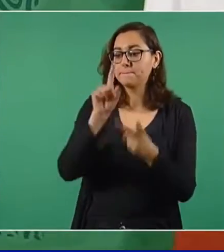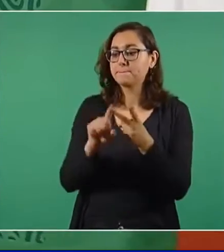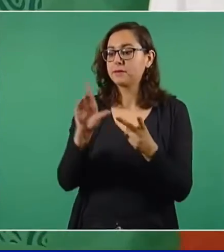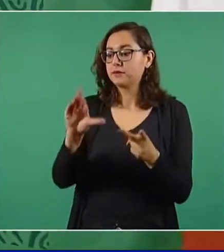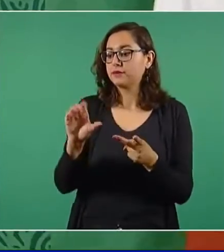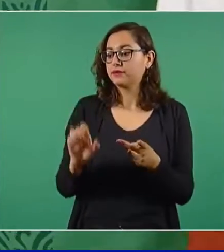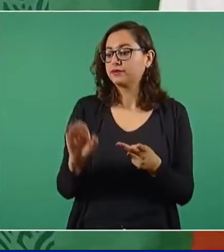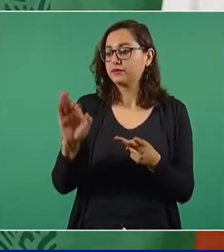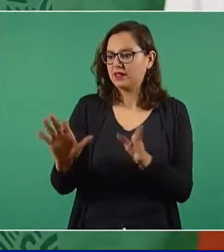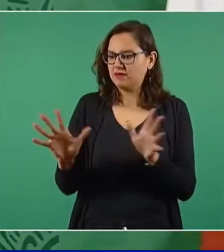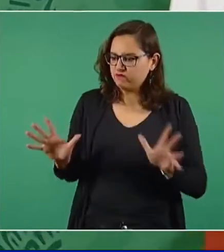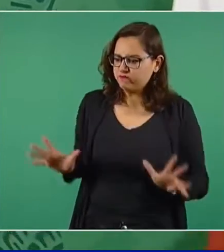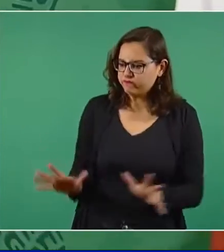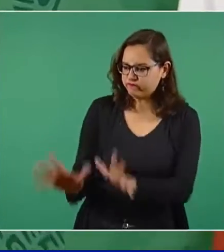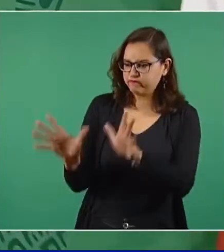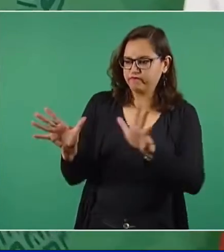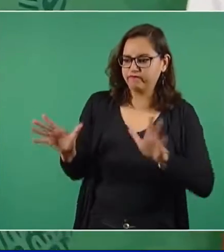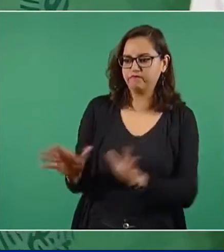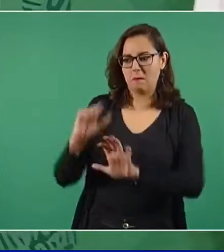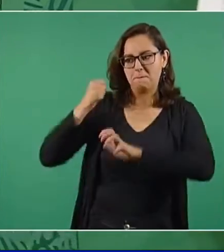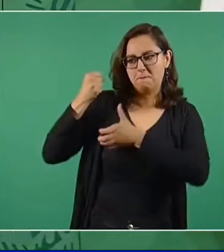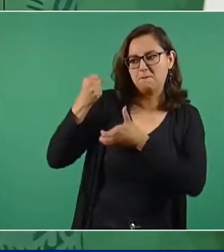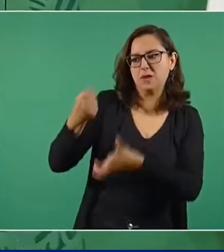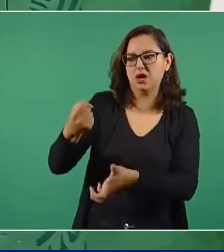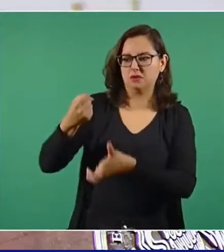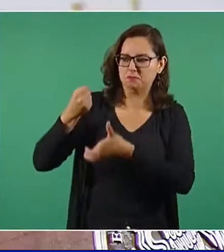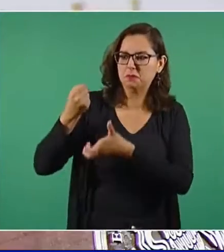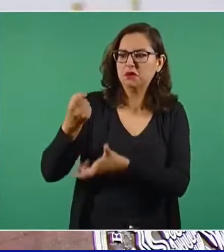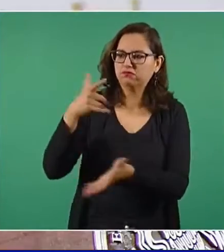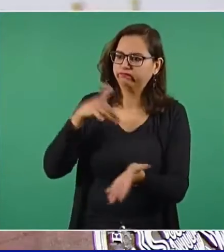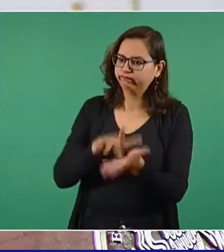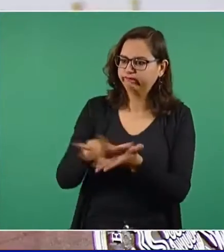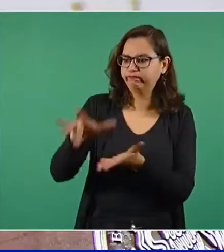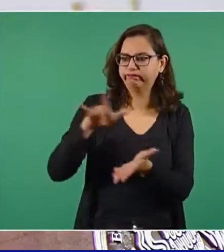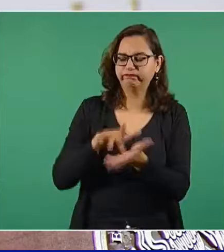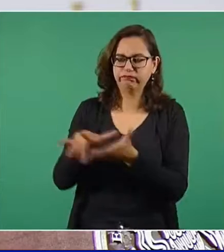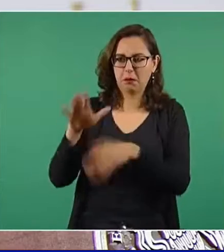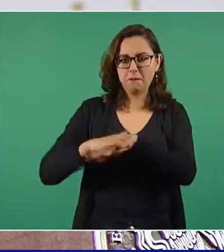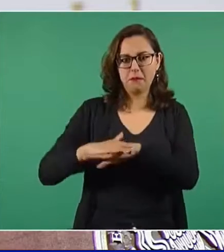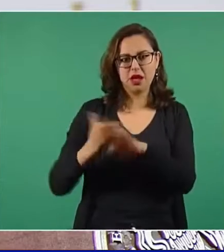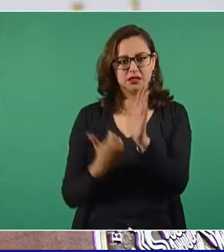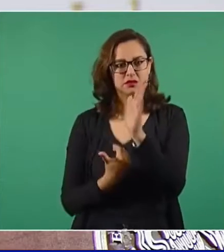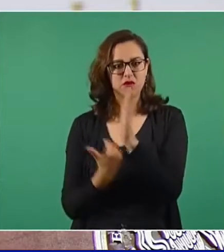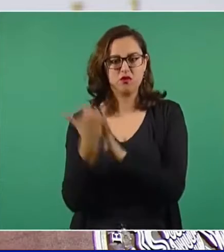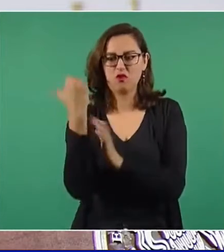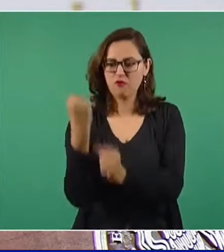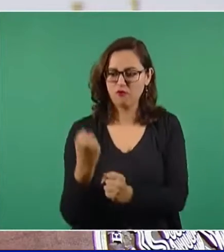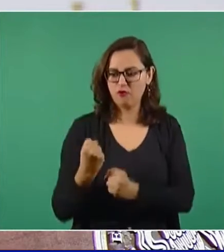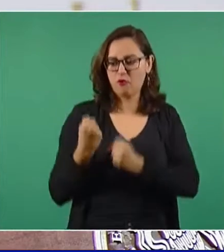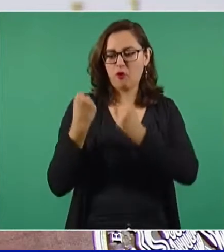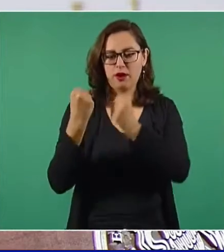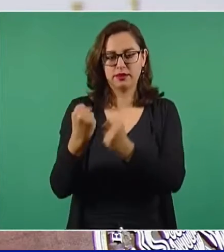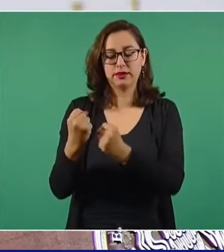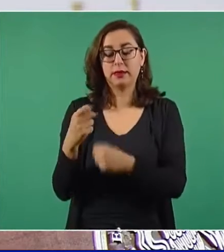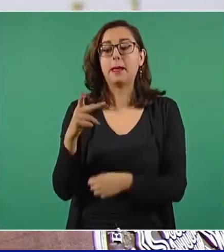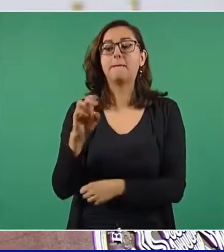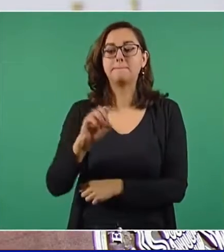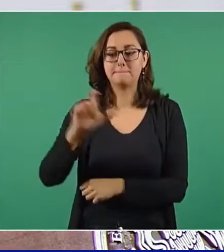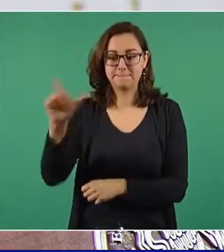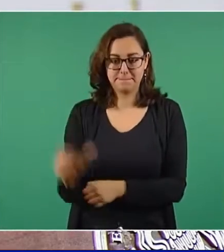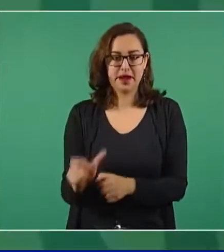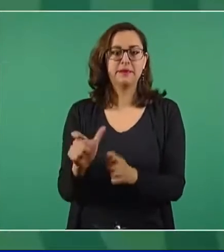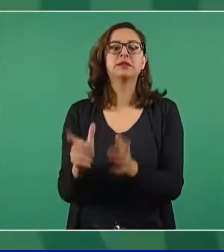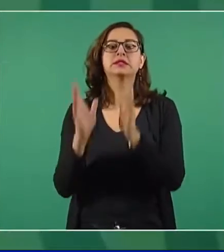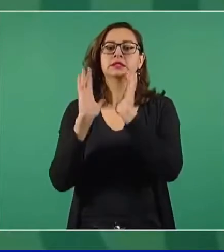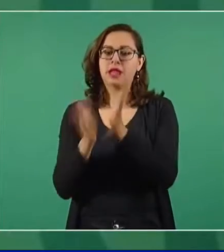de Electricidad y ya sacamos a Pemex del